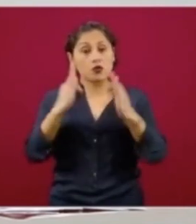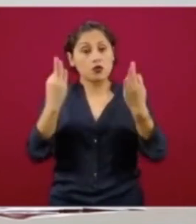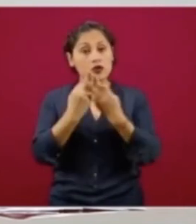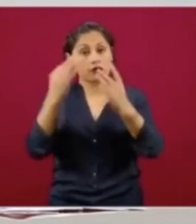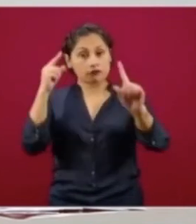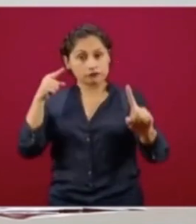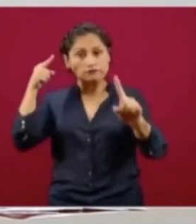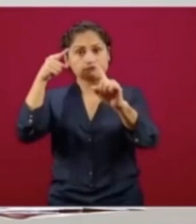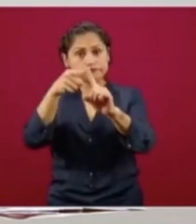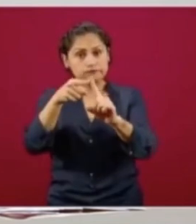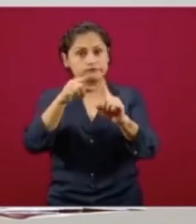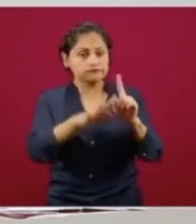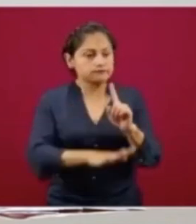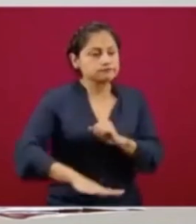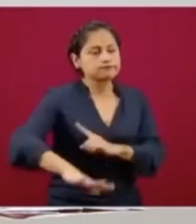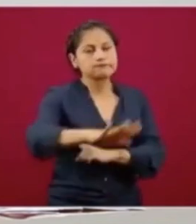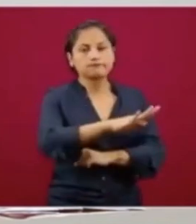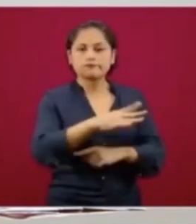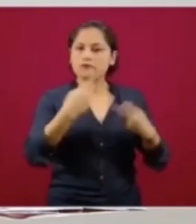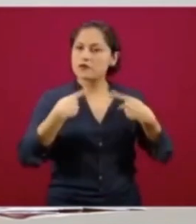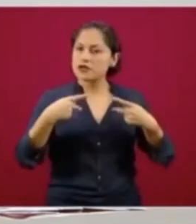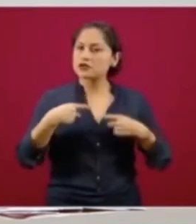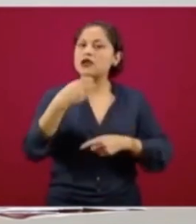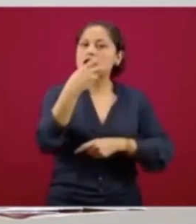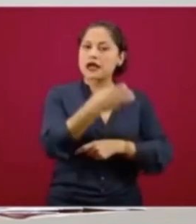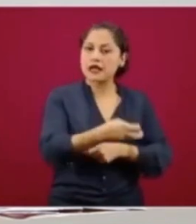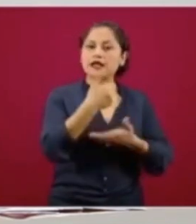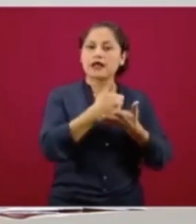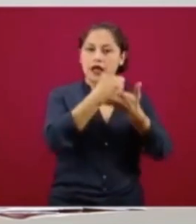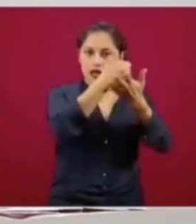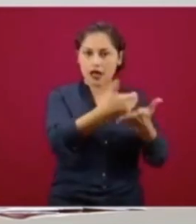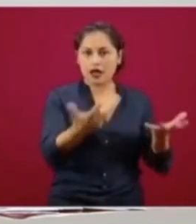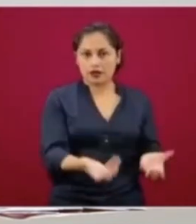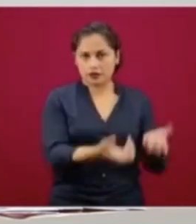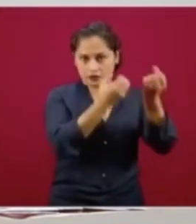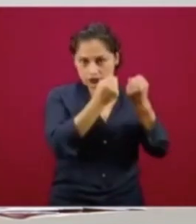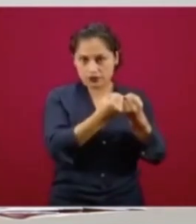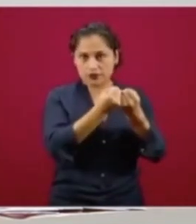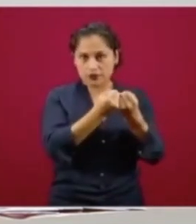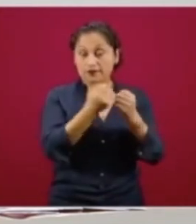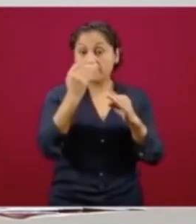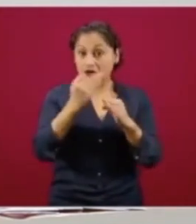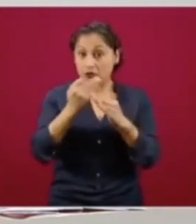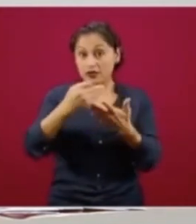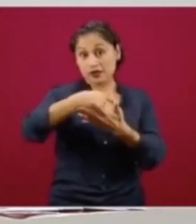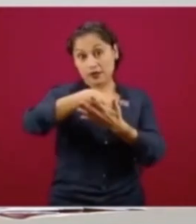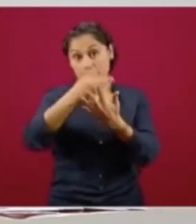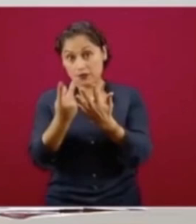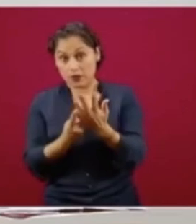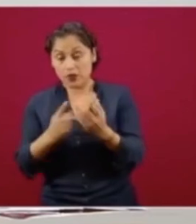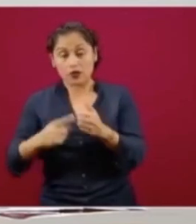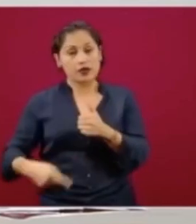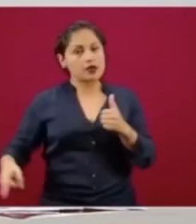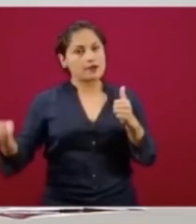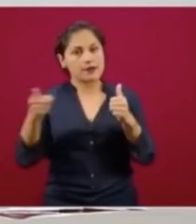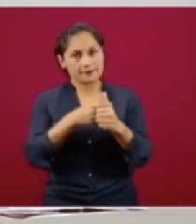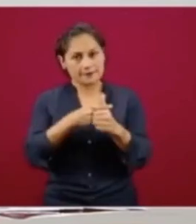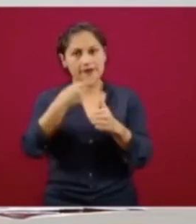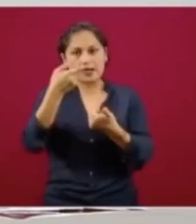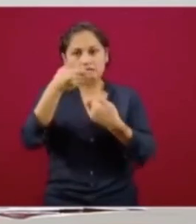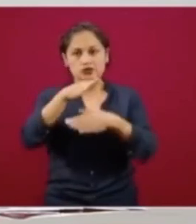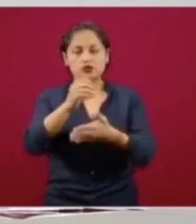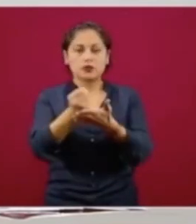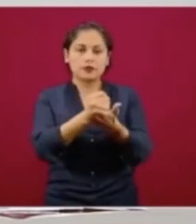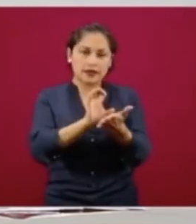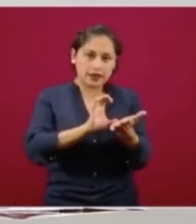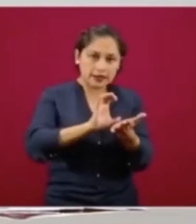en apoyar a los de abajo, en el entendido que a través de estas transferencias y de estos programas prioritarios, de los créditos y